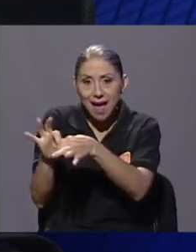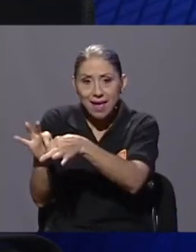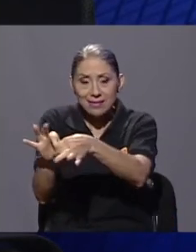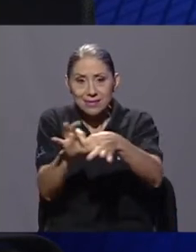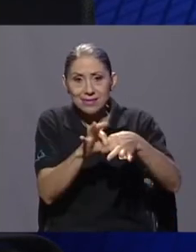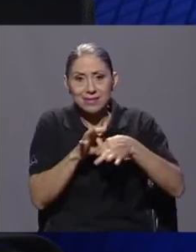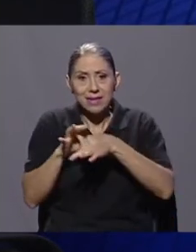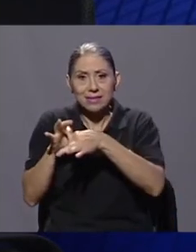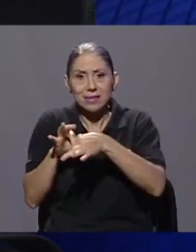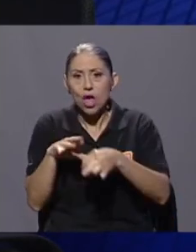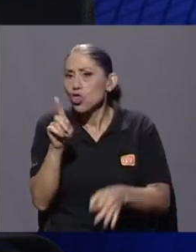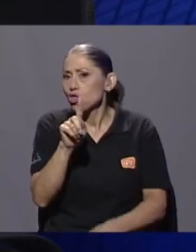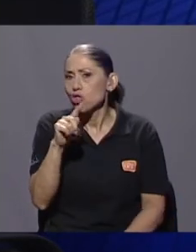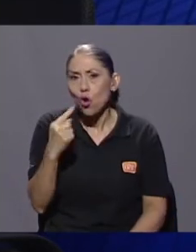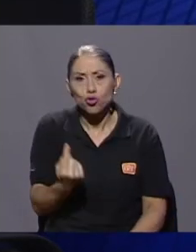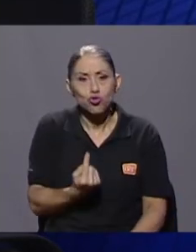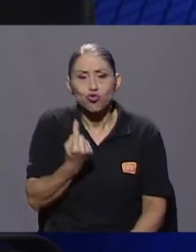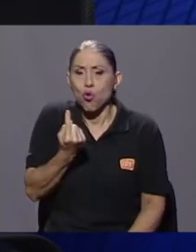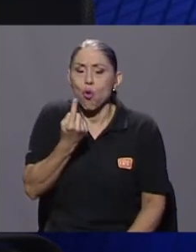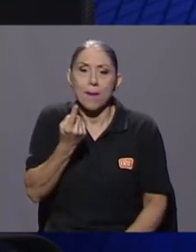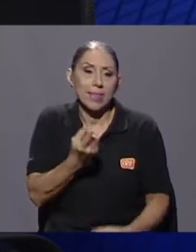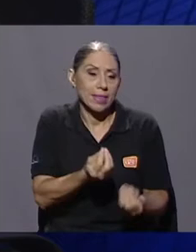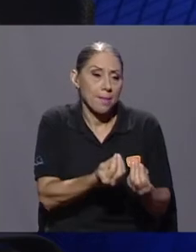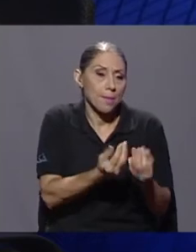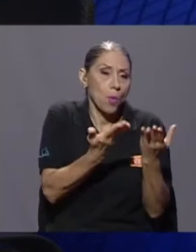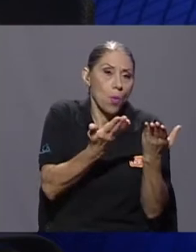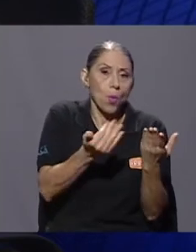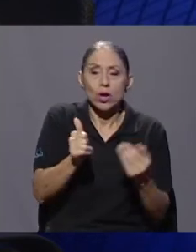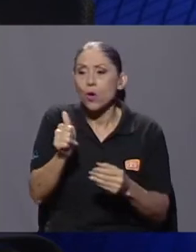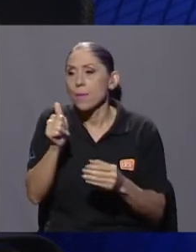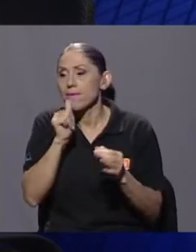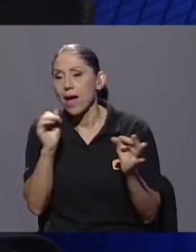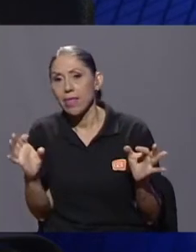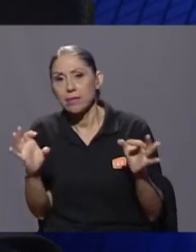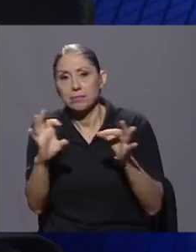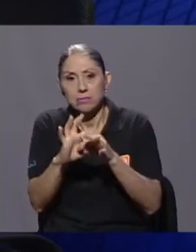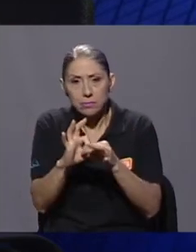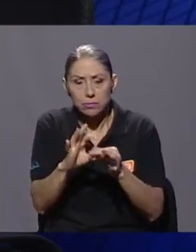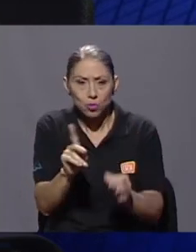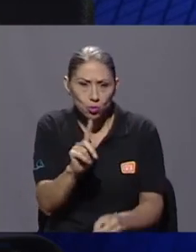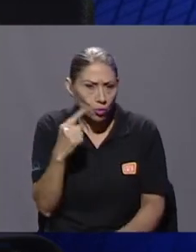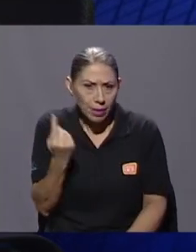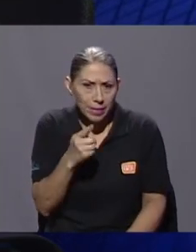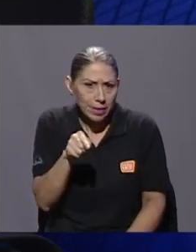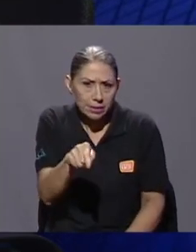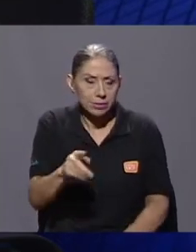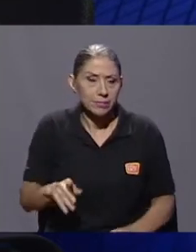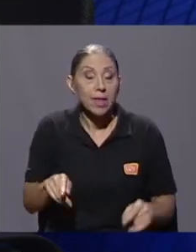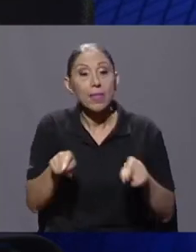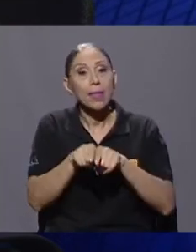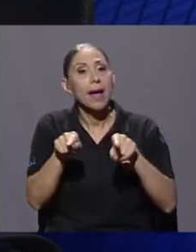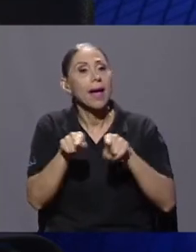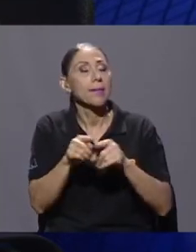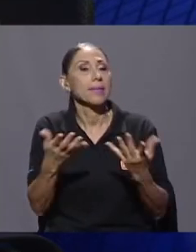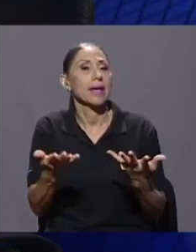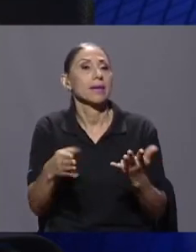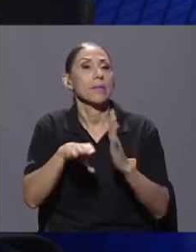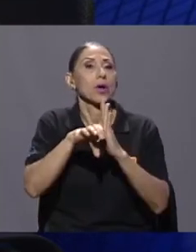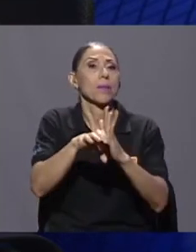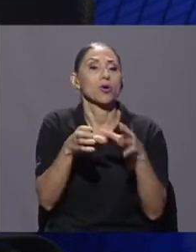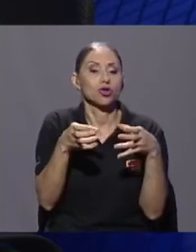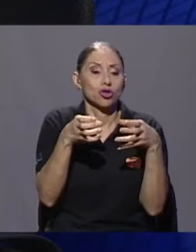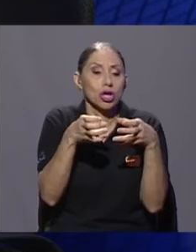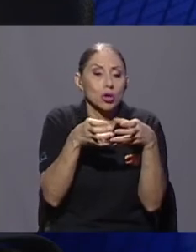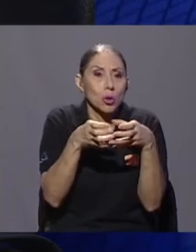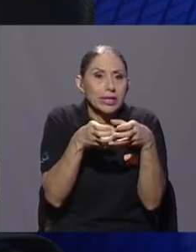que ser únicamente público, privadas, sino también como los sectores pequeñitos,